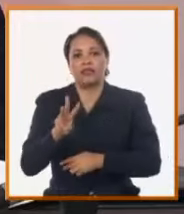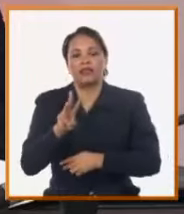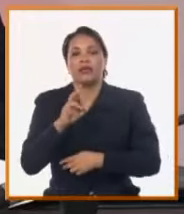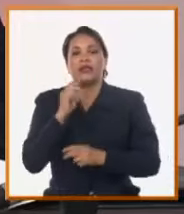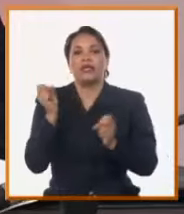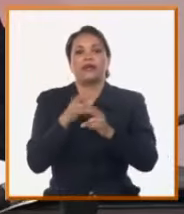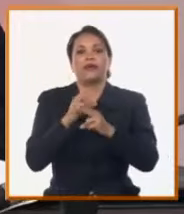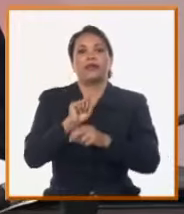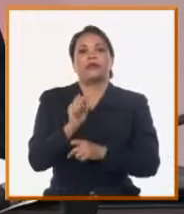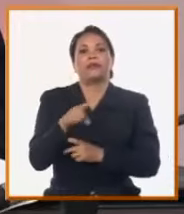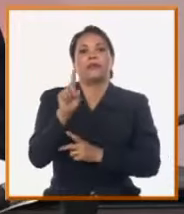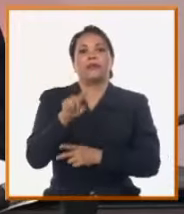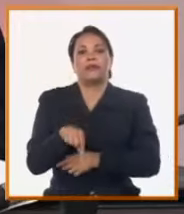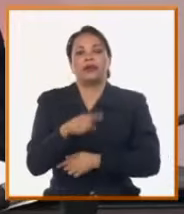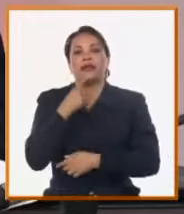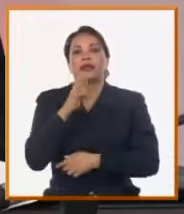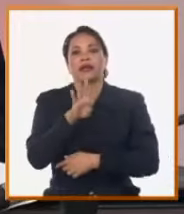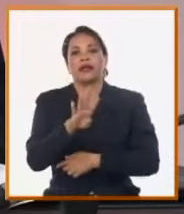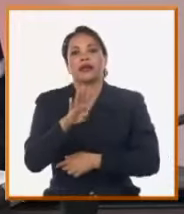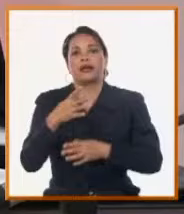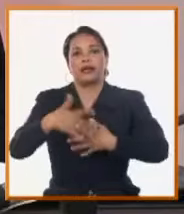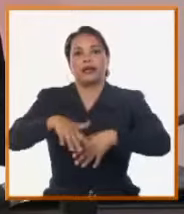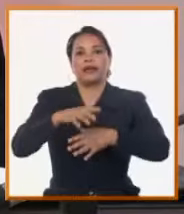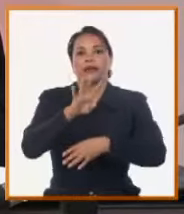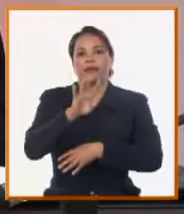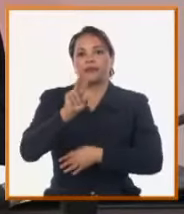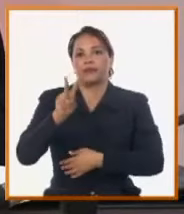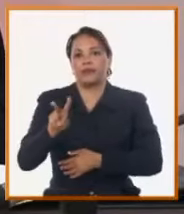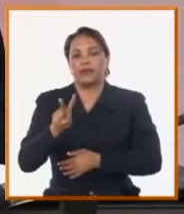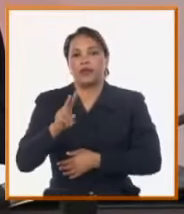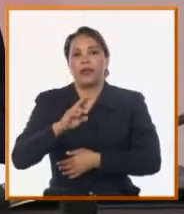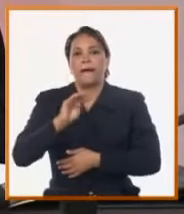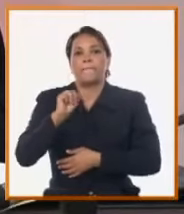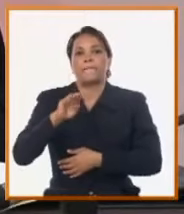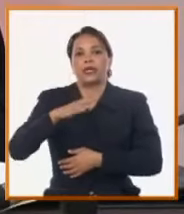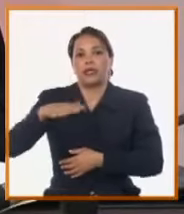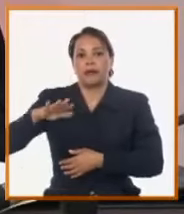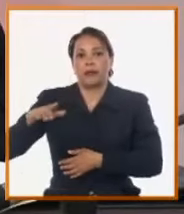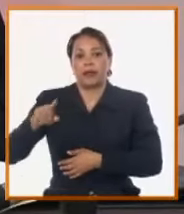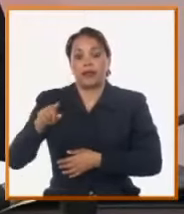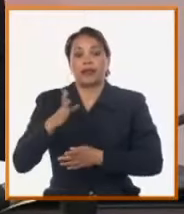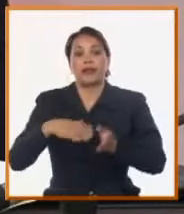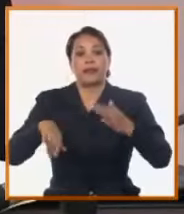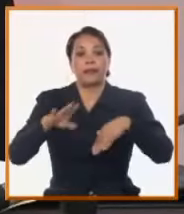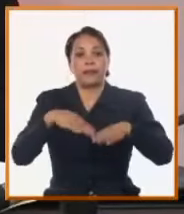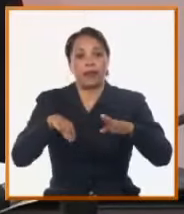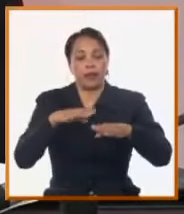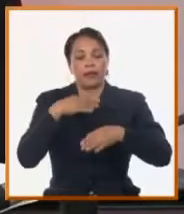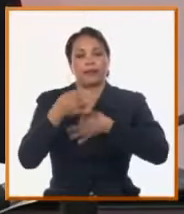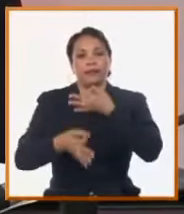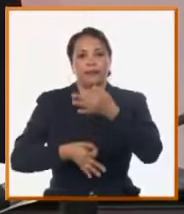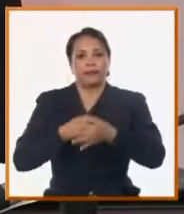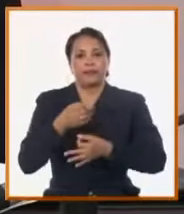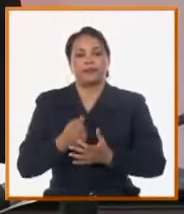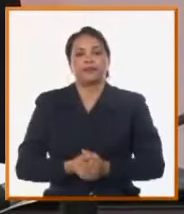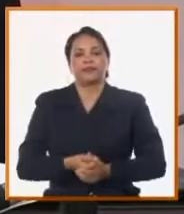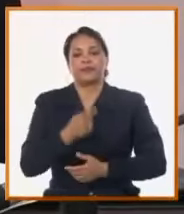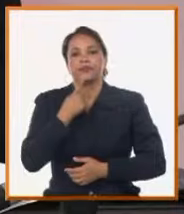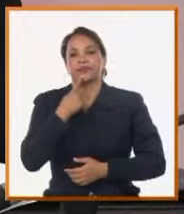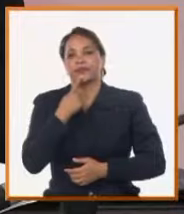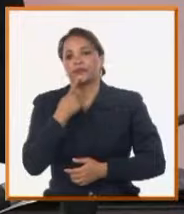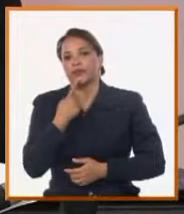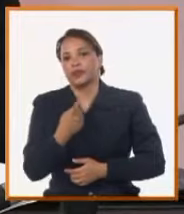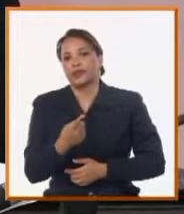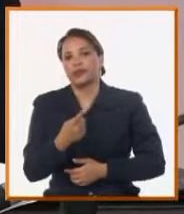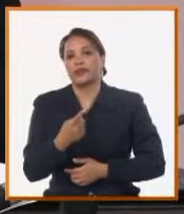Primera y calle 42 en Miramar, en Playa, y también una opinión de